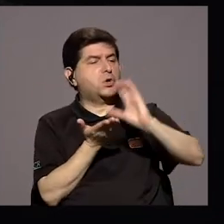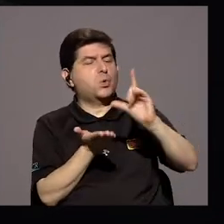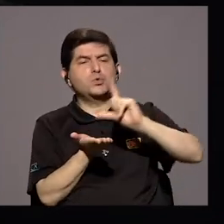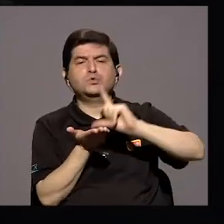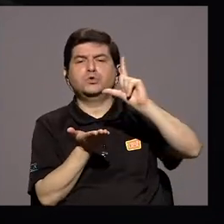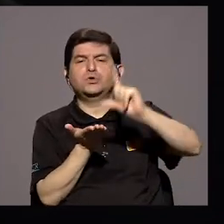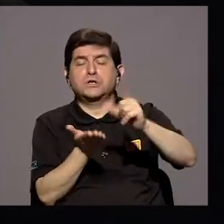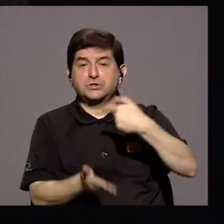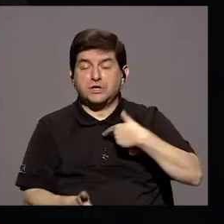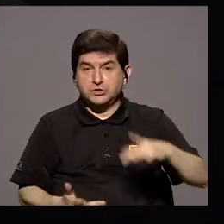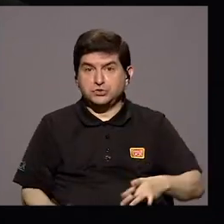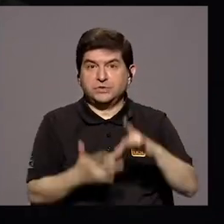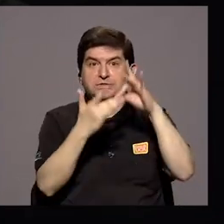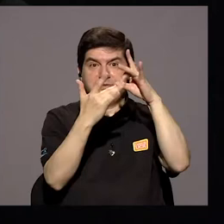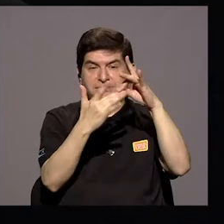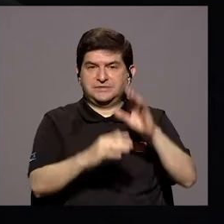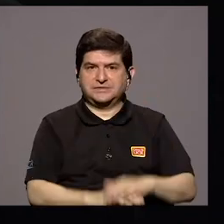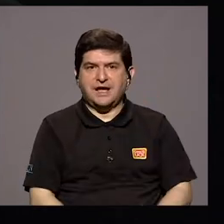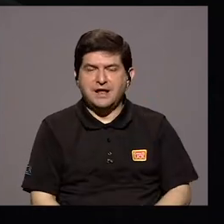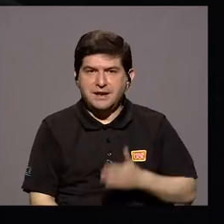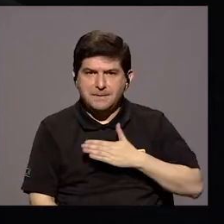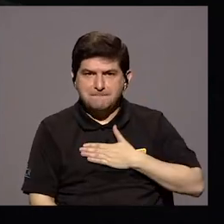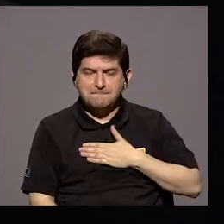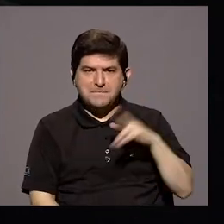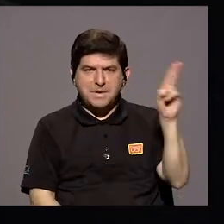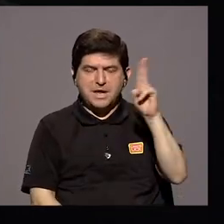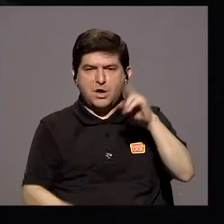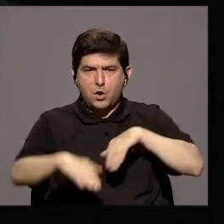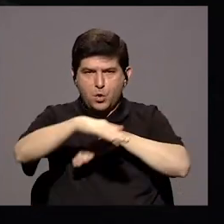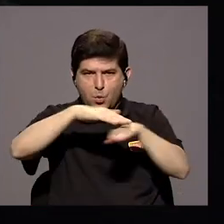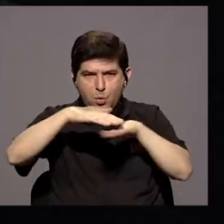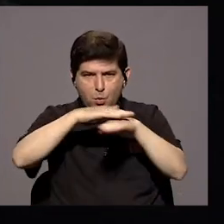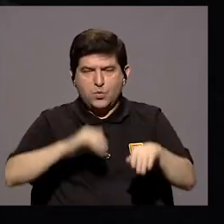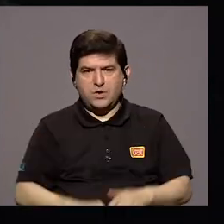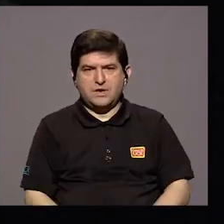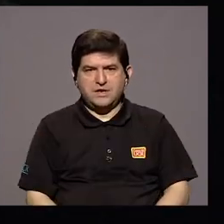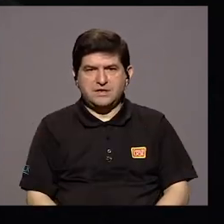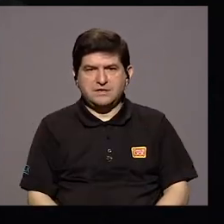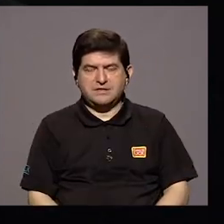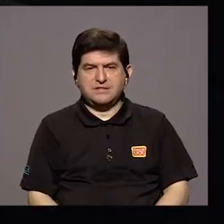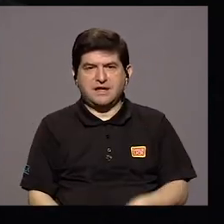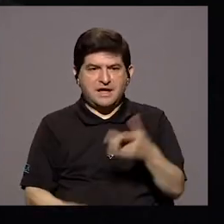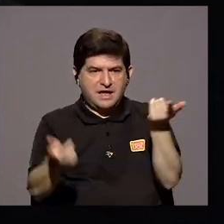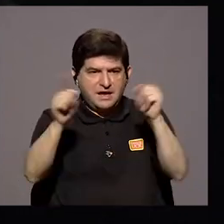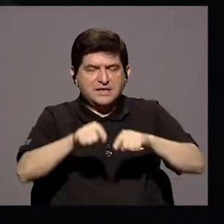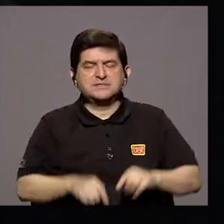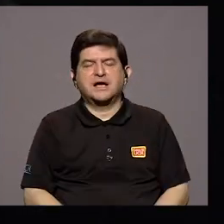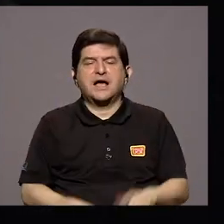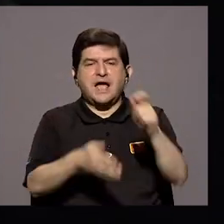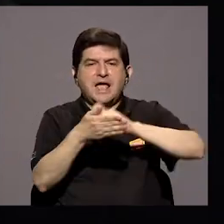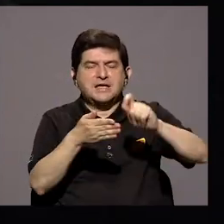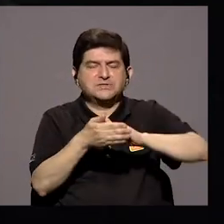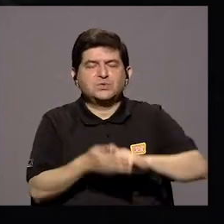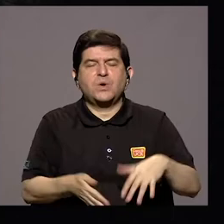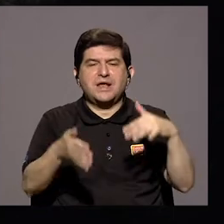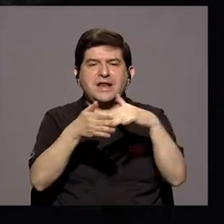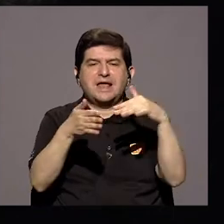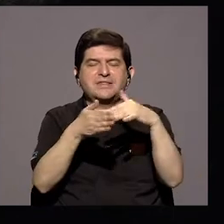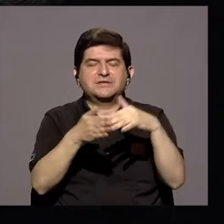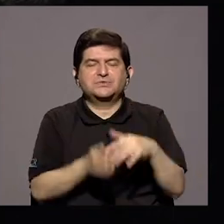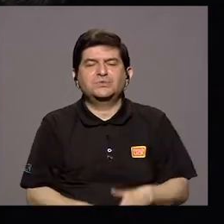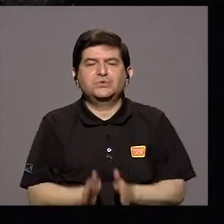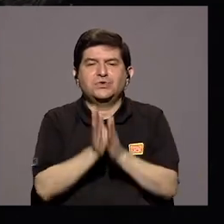lectivo Bueno, yo en particular, porque imagínese que mi unidad base es... Humanidades Sí, la Escuela de Estudios Generales del Seno de las